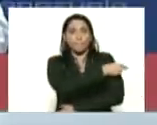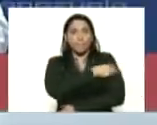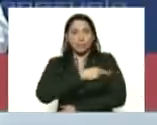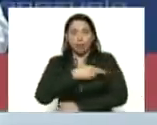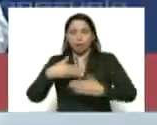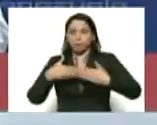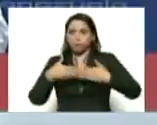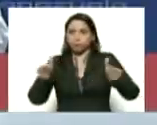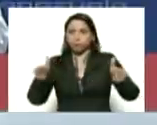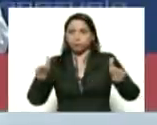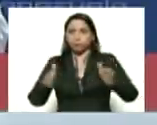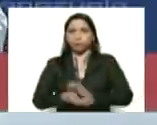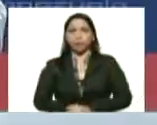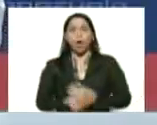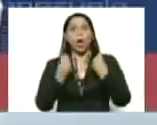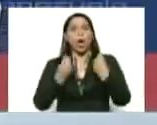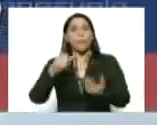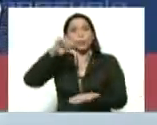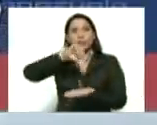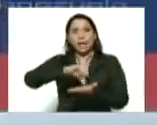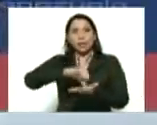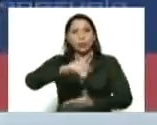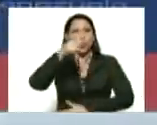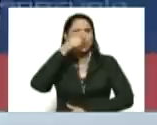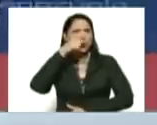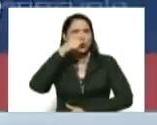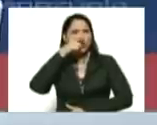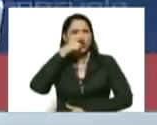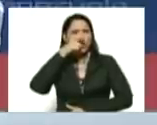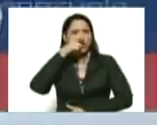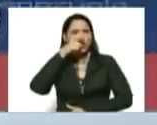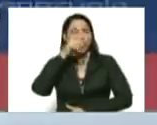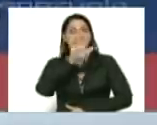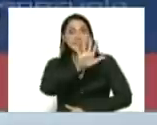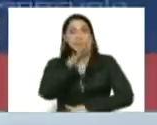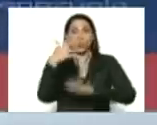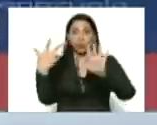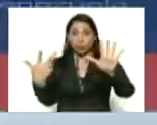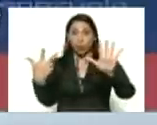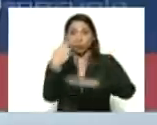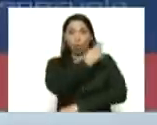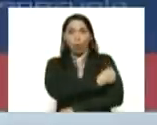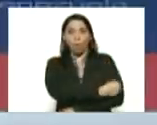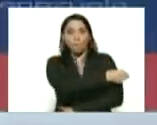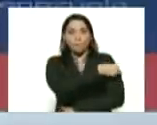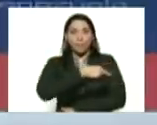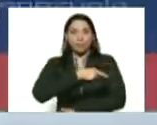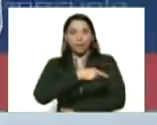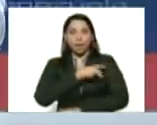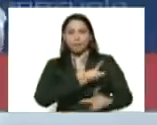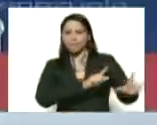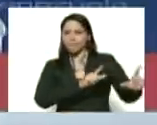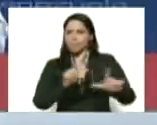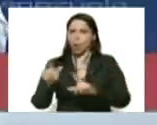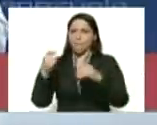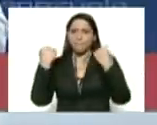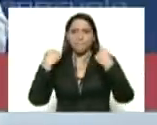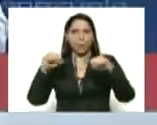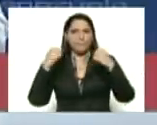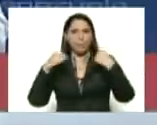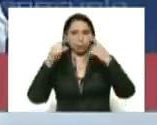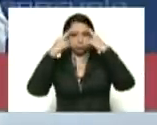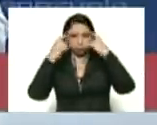como centros centinelas los tenemos. 58 hospitales. Listos, preparados.